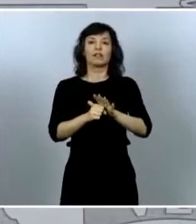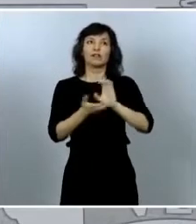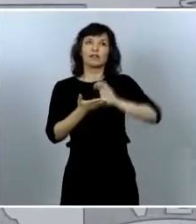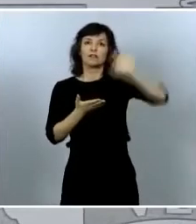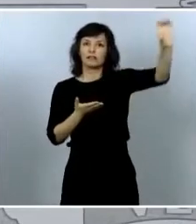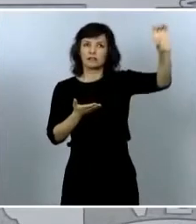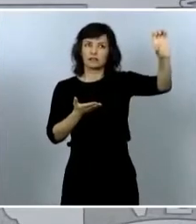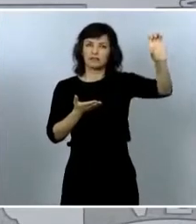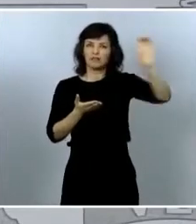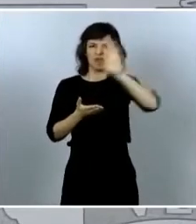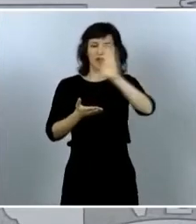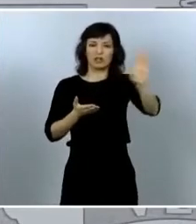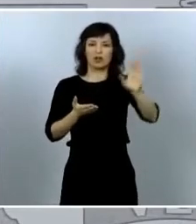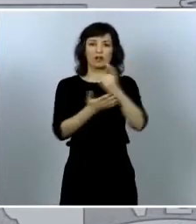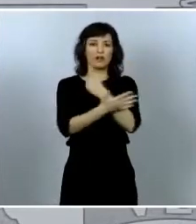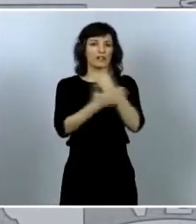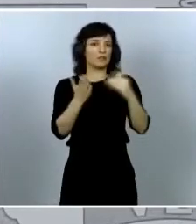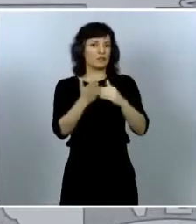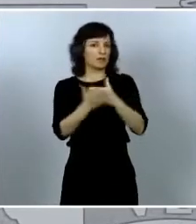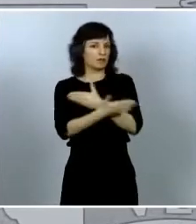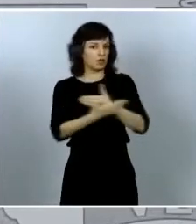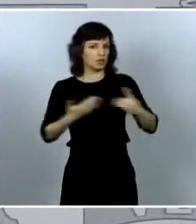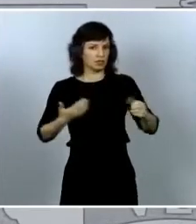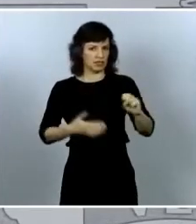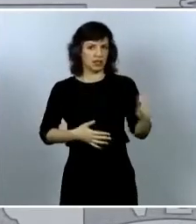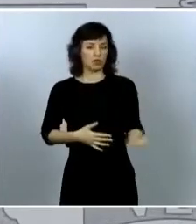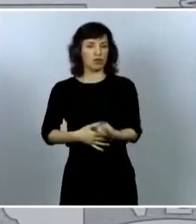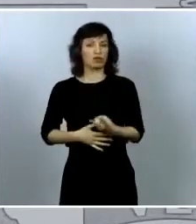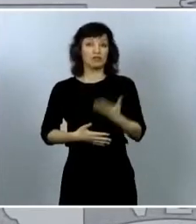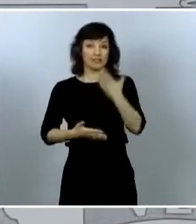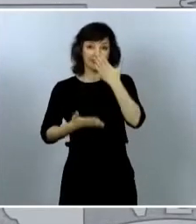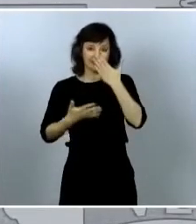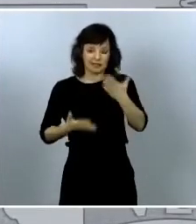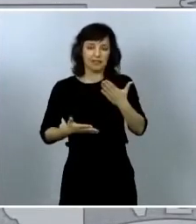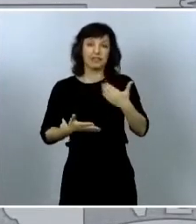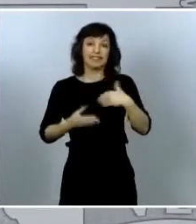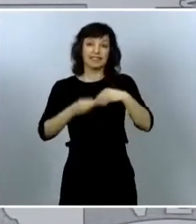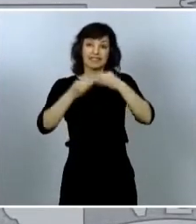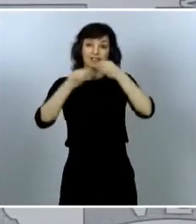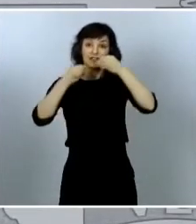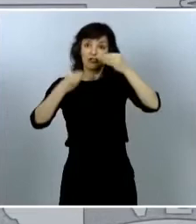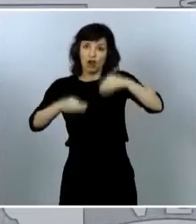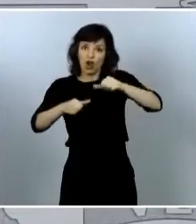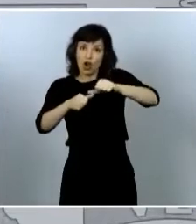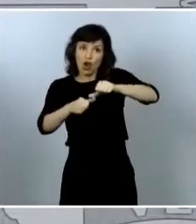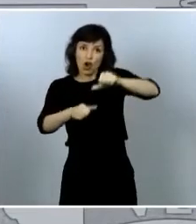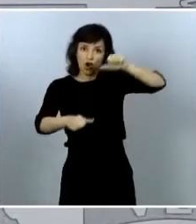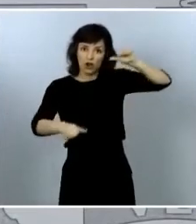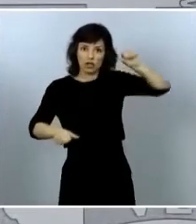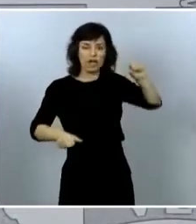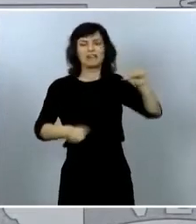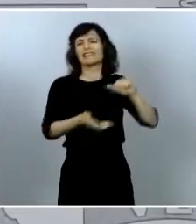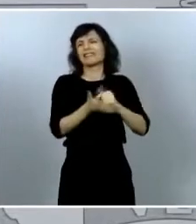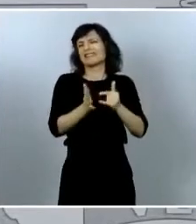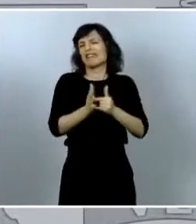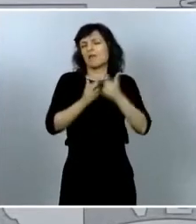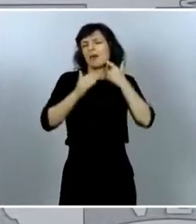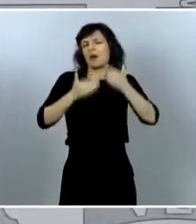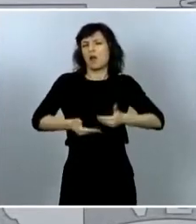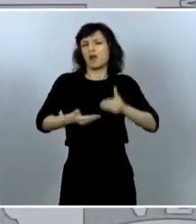transferencia de recursos para las comunidades autónomas jamás realizada al margen del sistema de financiación autonómico